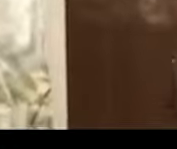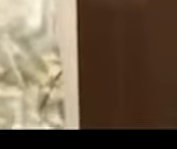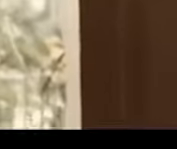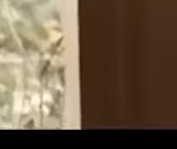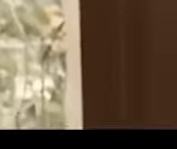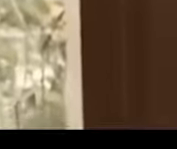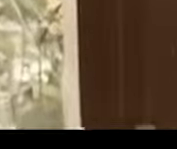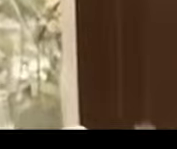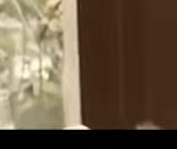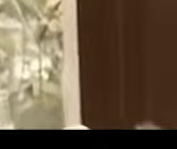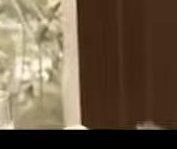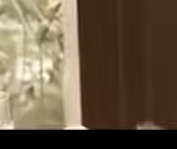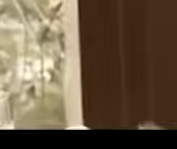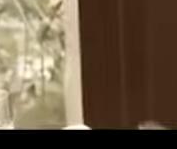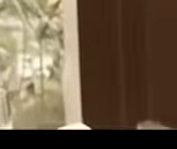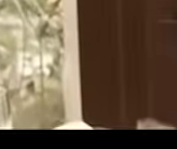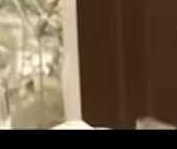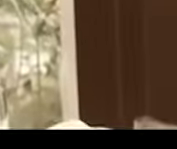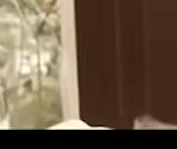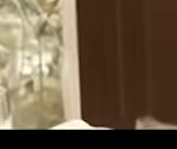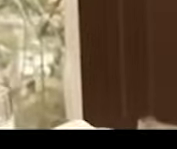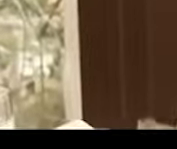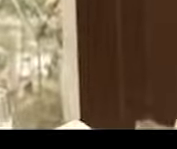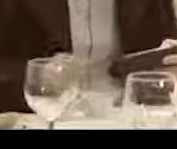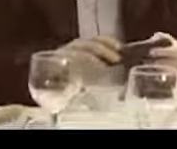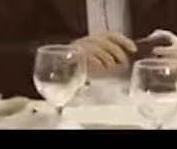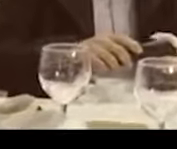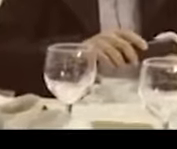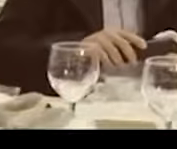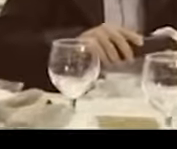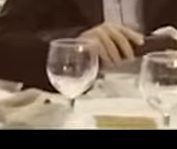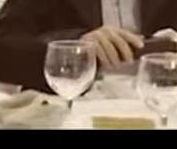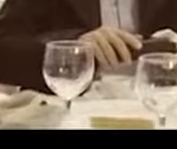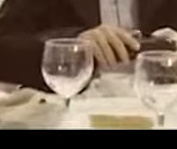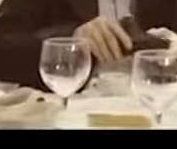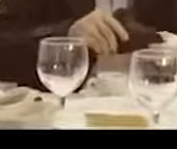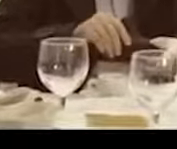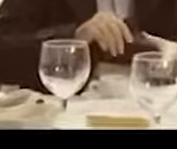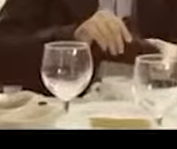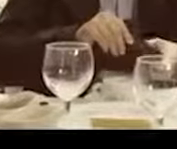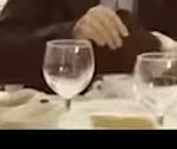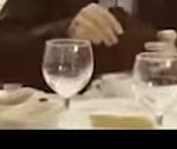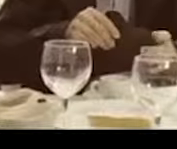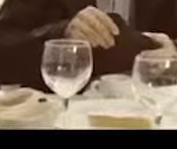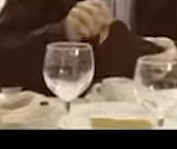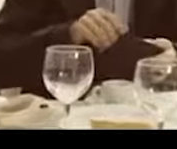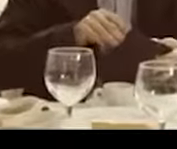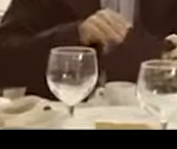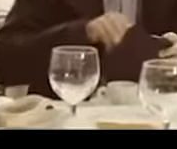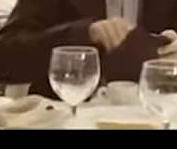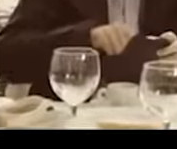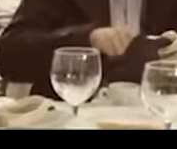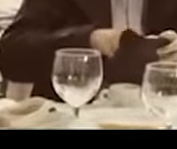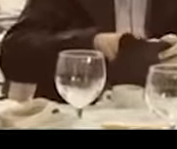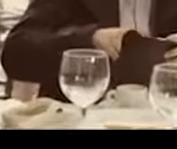que no se la salgo una palga tan nueva yo creo que en tres meses llegamos al estudio a ver con la gafa